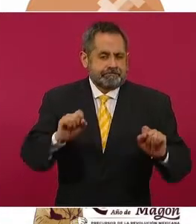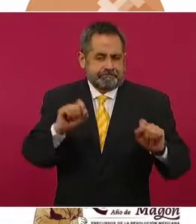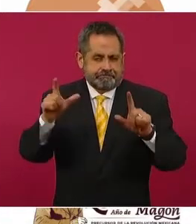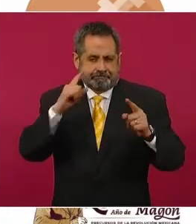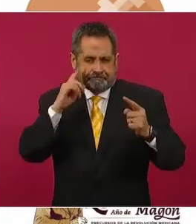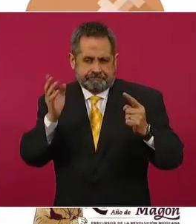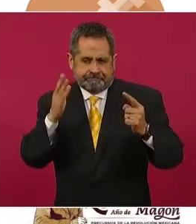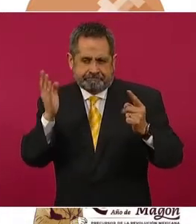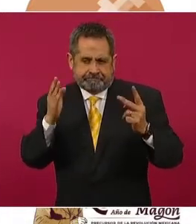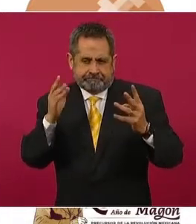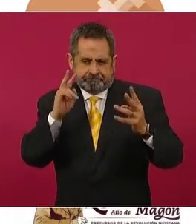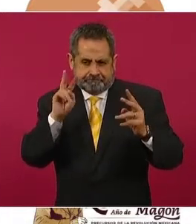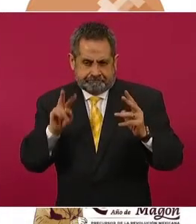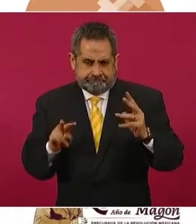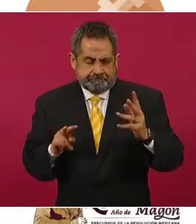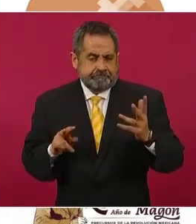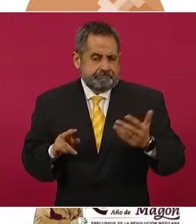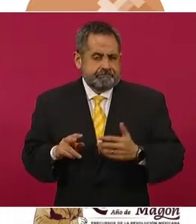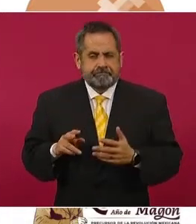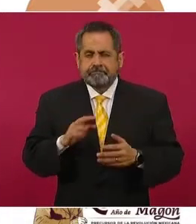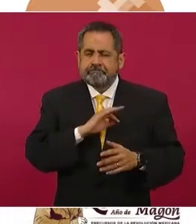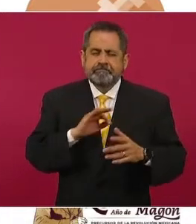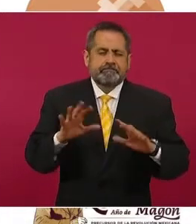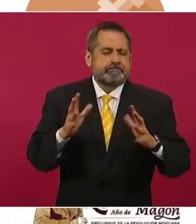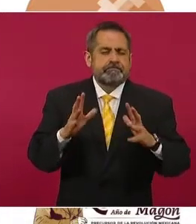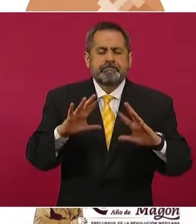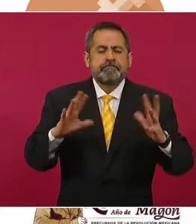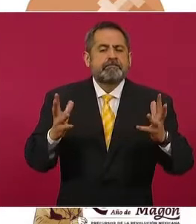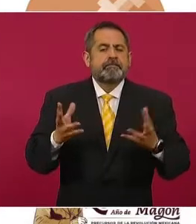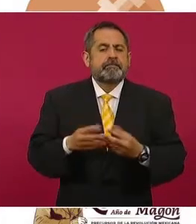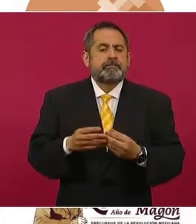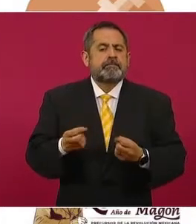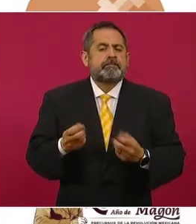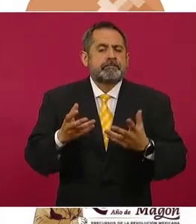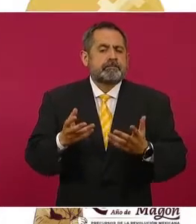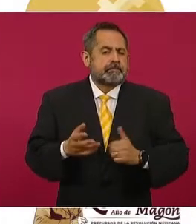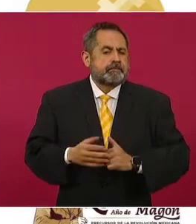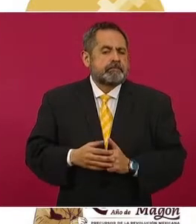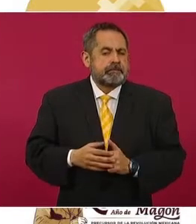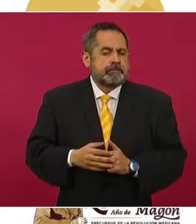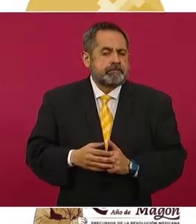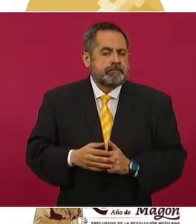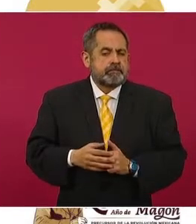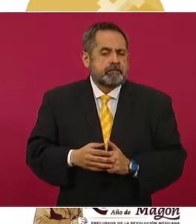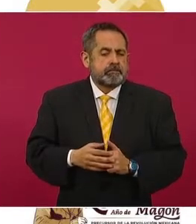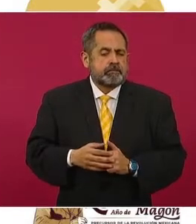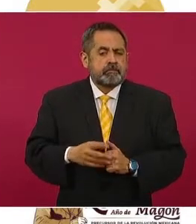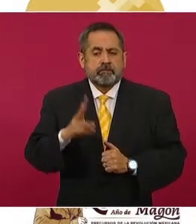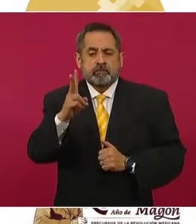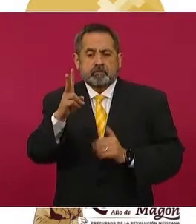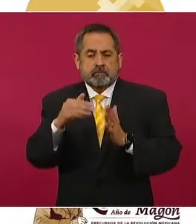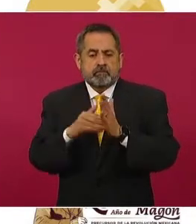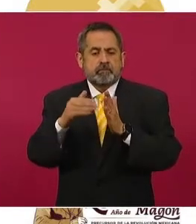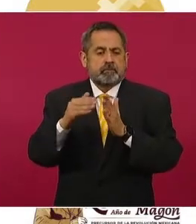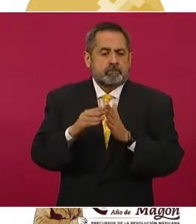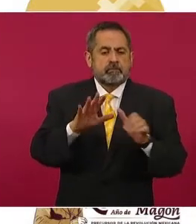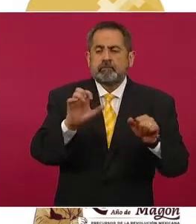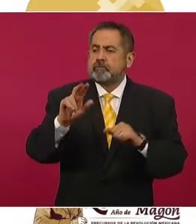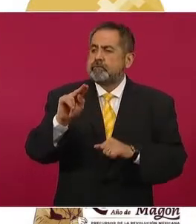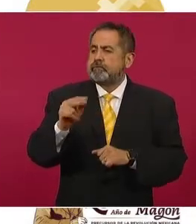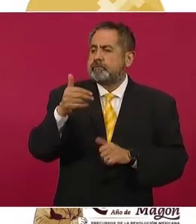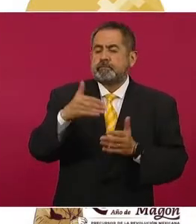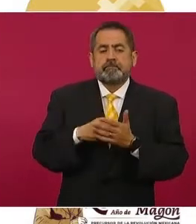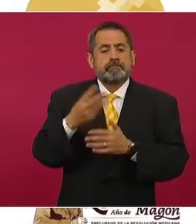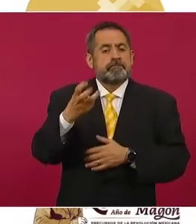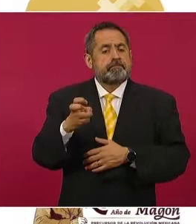favor, tenemos un aproximado de poder realizar a dos millones 686 mil